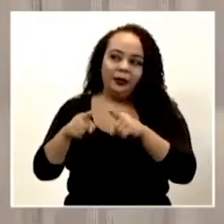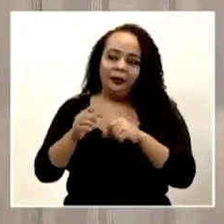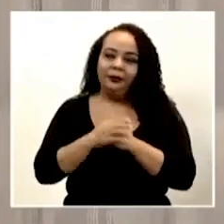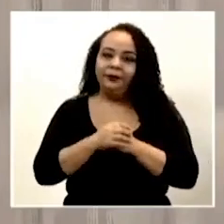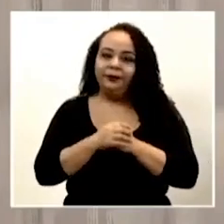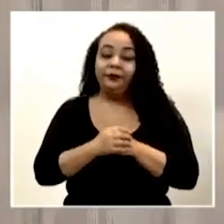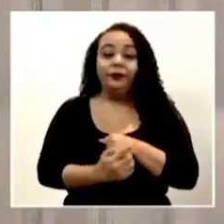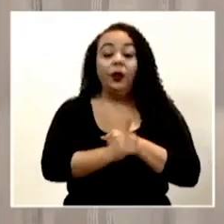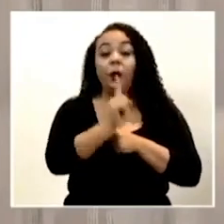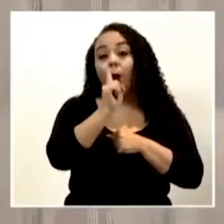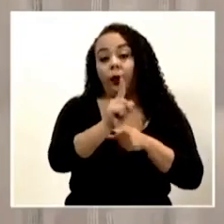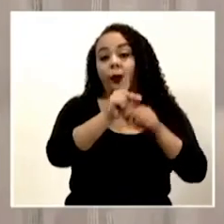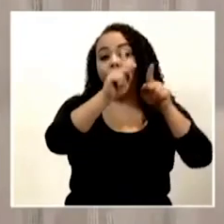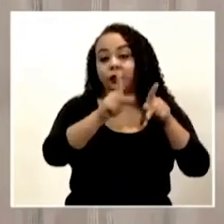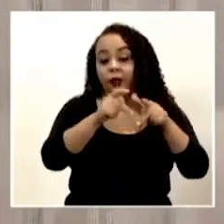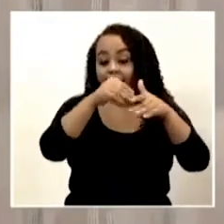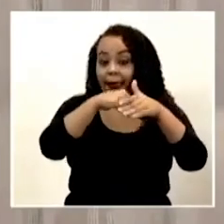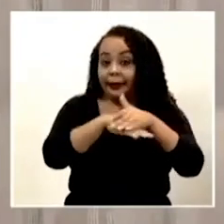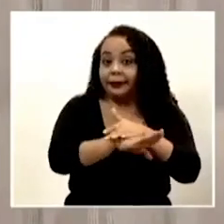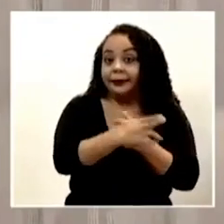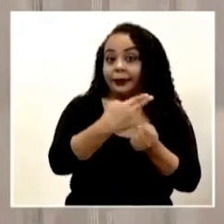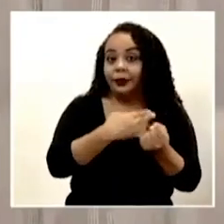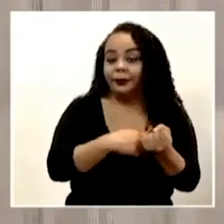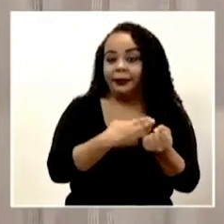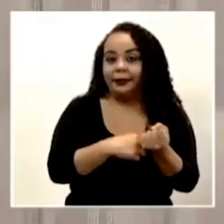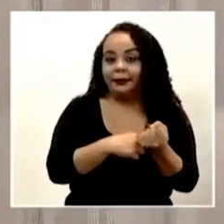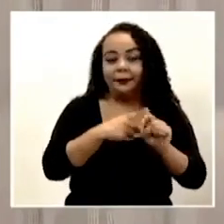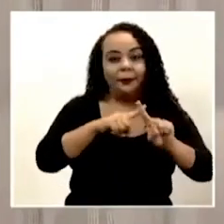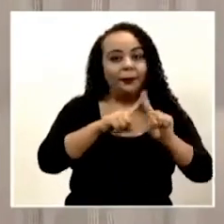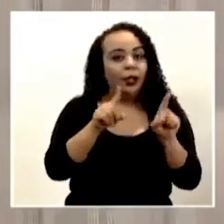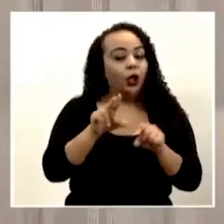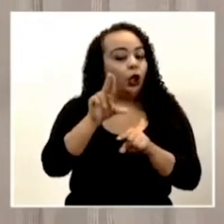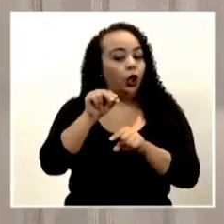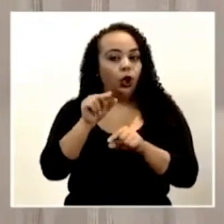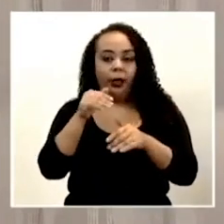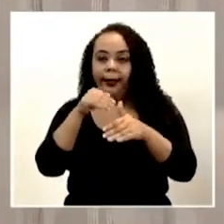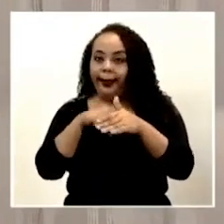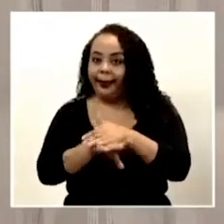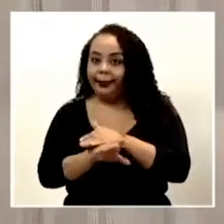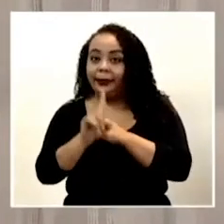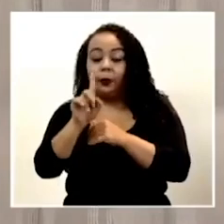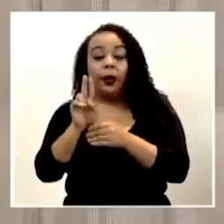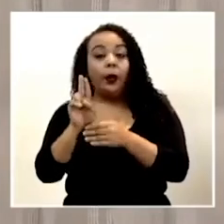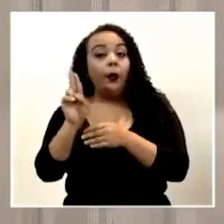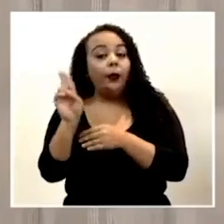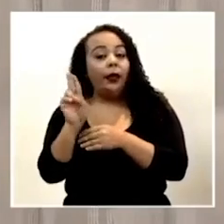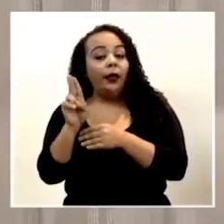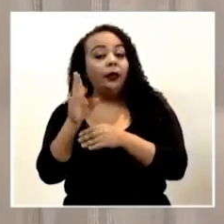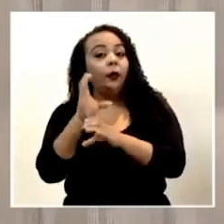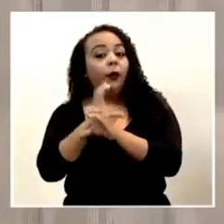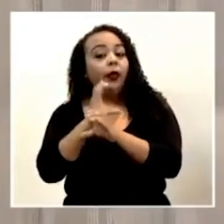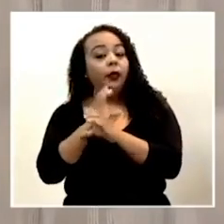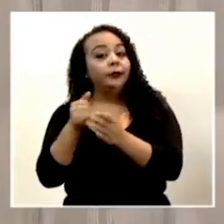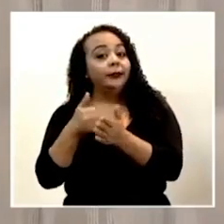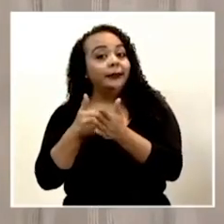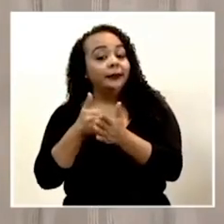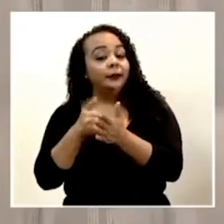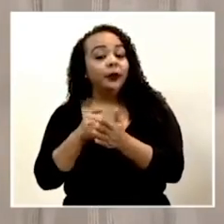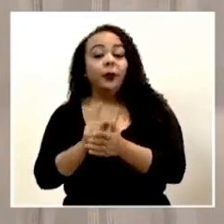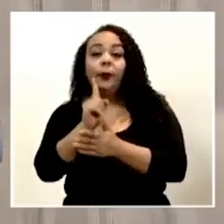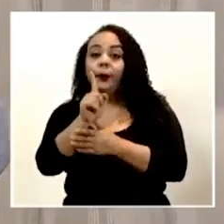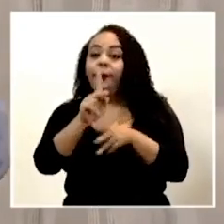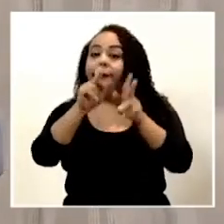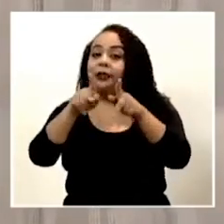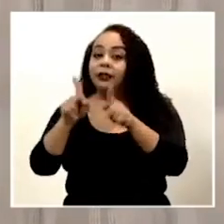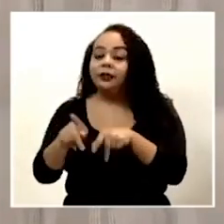Una persona que ingresa a un hospital, pero que no ingresa a una unidad de cuidados intensivos, significa que es una persona